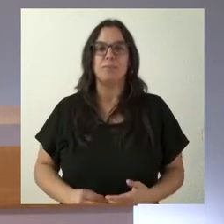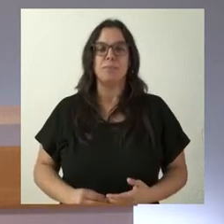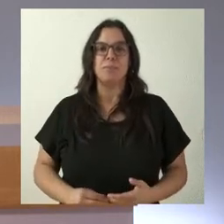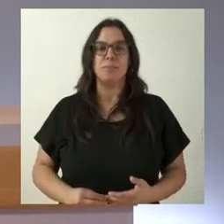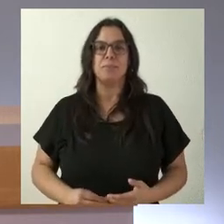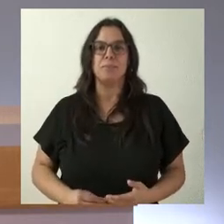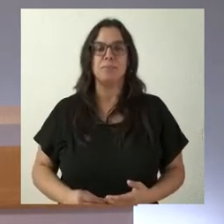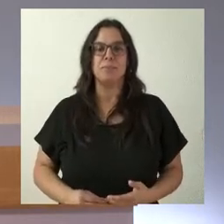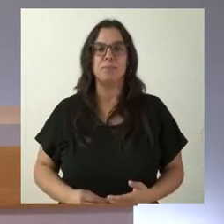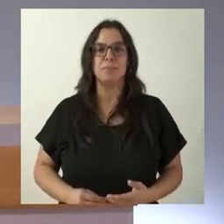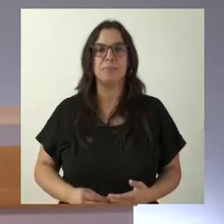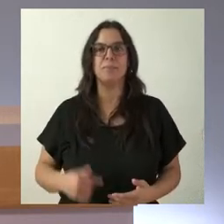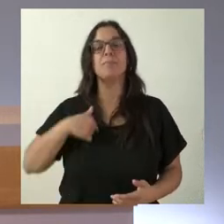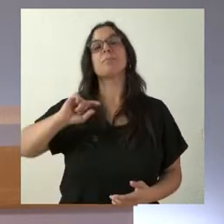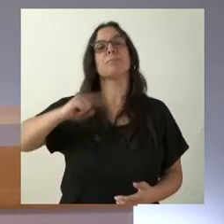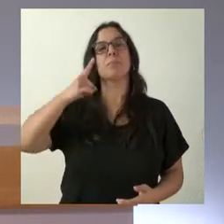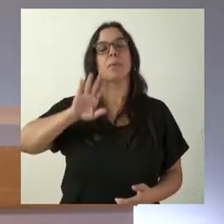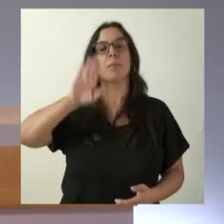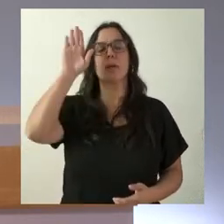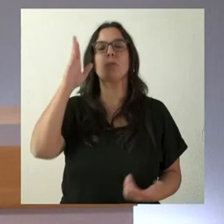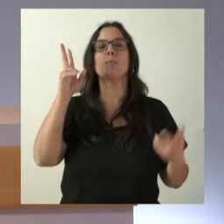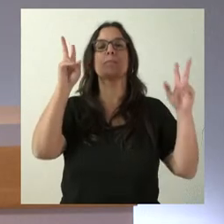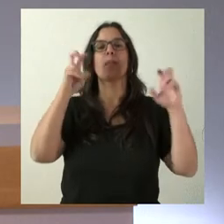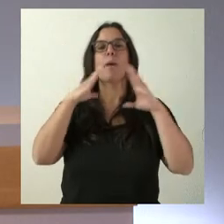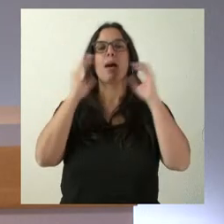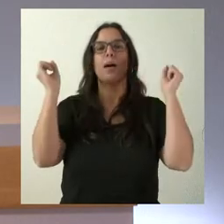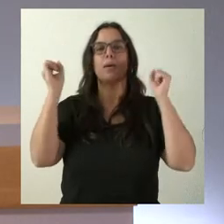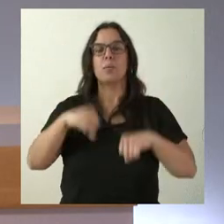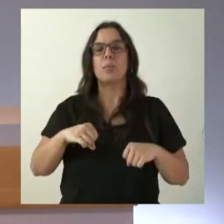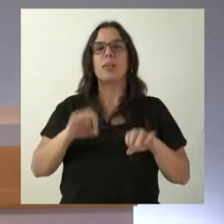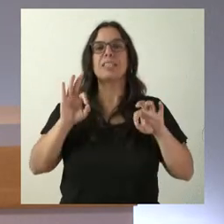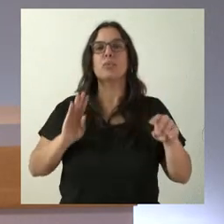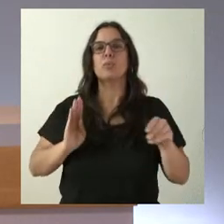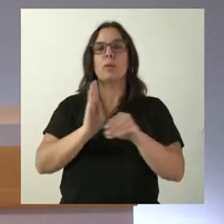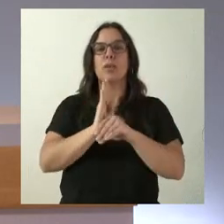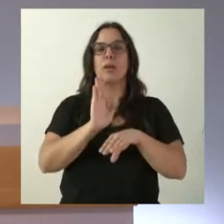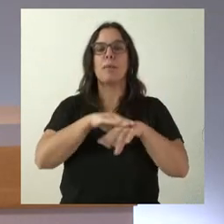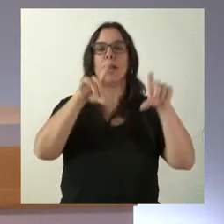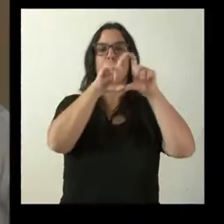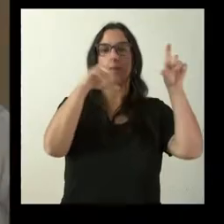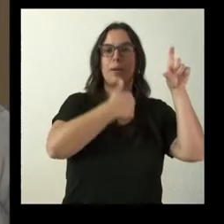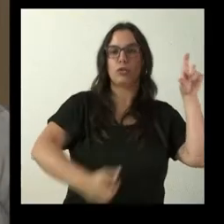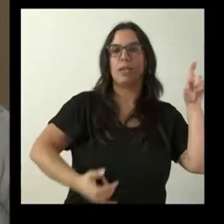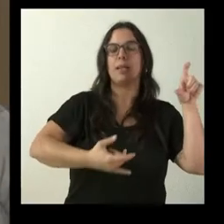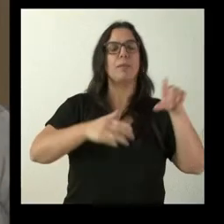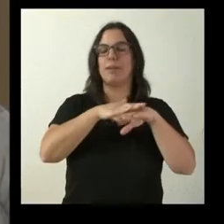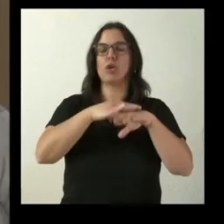en primer lugar, sobre el acuerdo de las subvenciones a sindicatos,